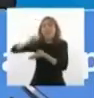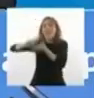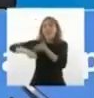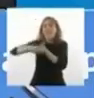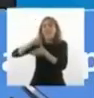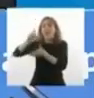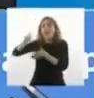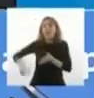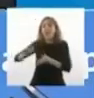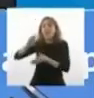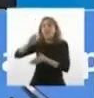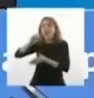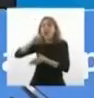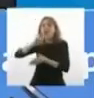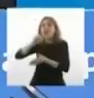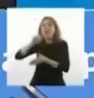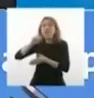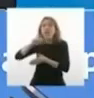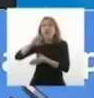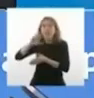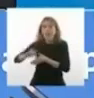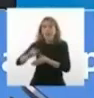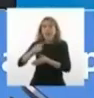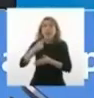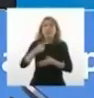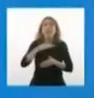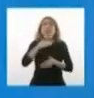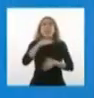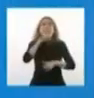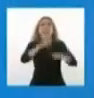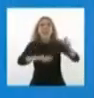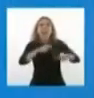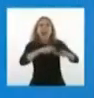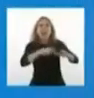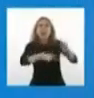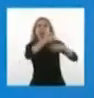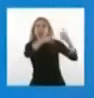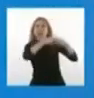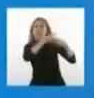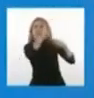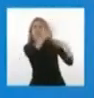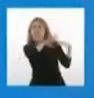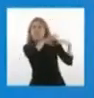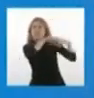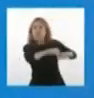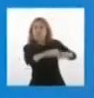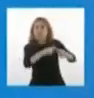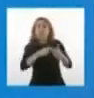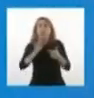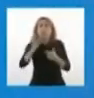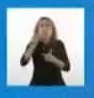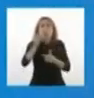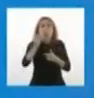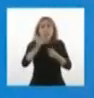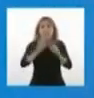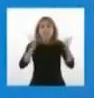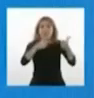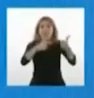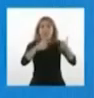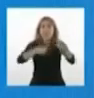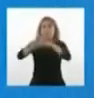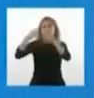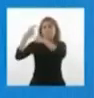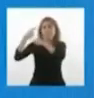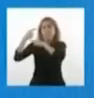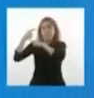aborto. Es que este señor, mira cuando uno se pone a escuchar a los presidentes de Sudamérica, no sé qué, o sea, no ¿Sabes cómo se